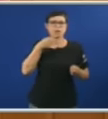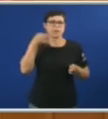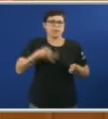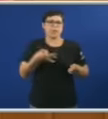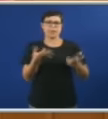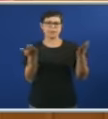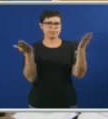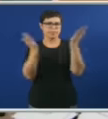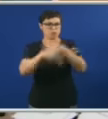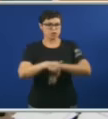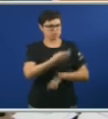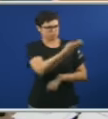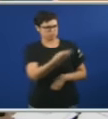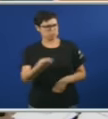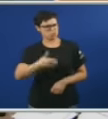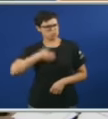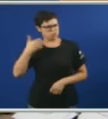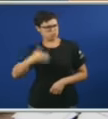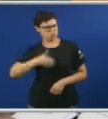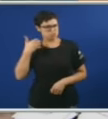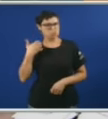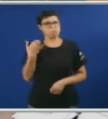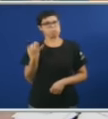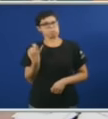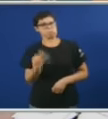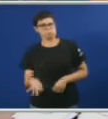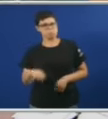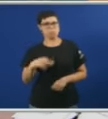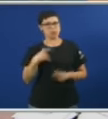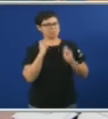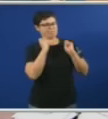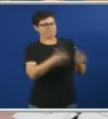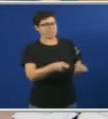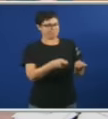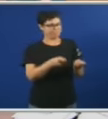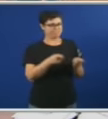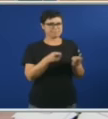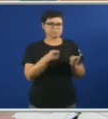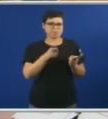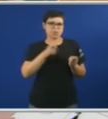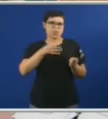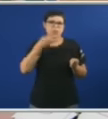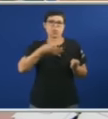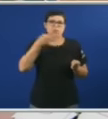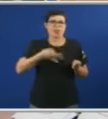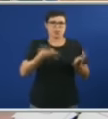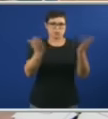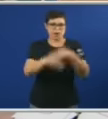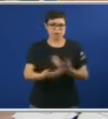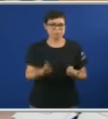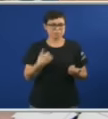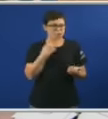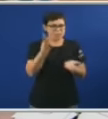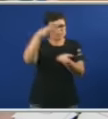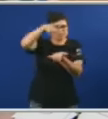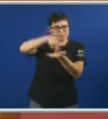Veo vostede moi enfadado, sabe xo que non lle gustou ese apelativo Pero claro, fai unha intervención na que o que fai é